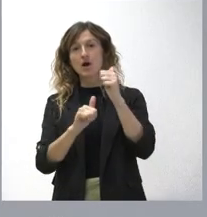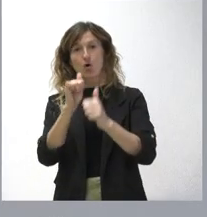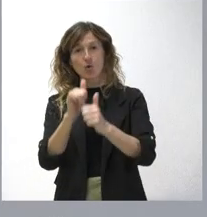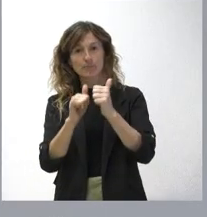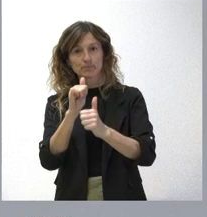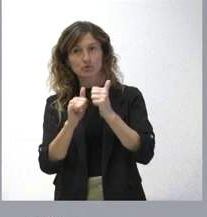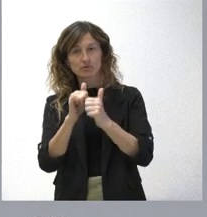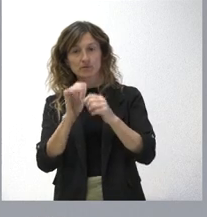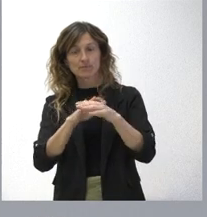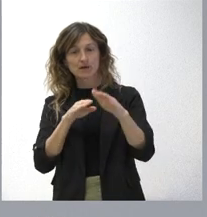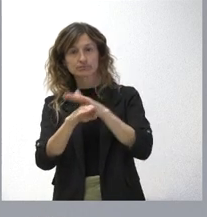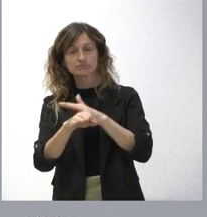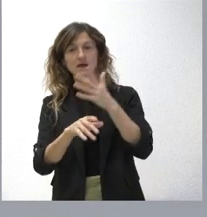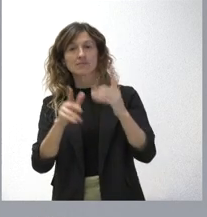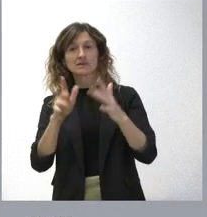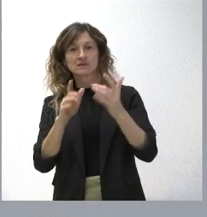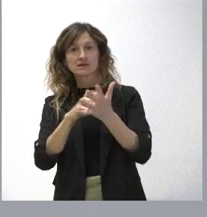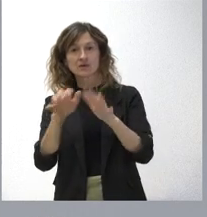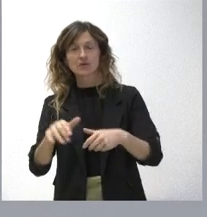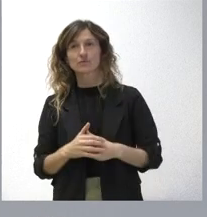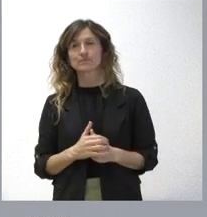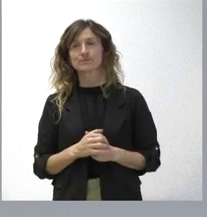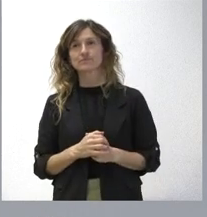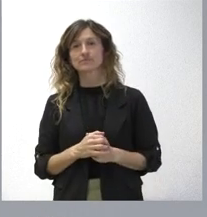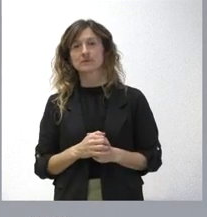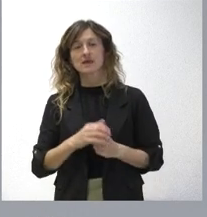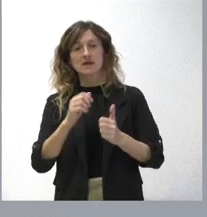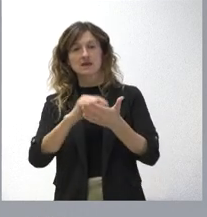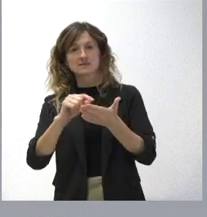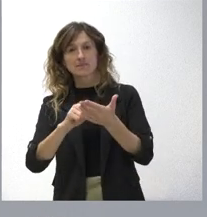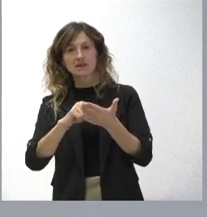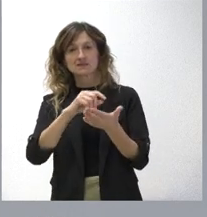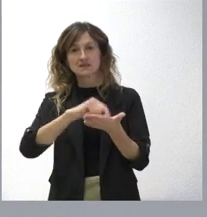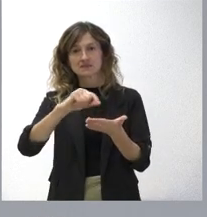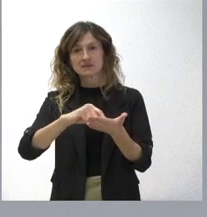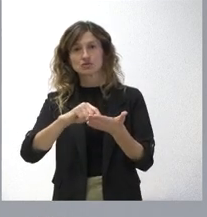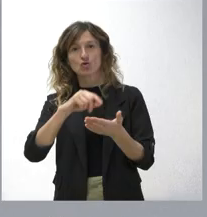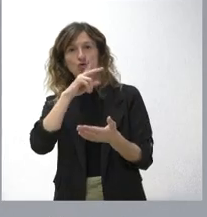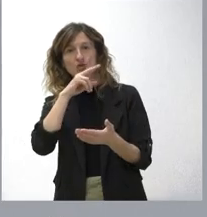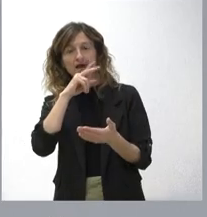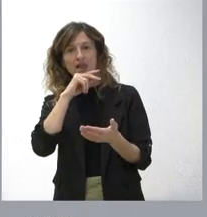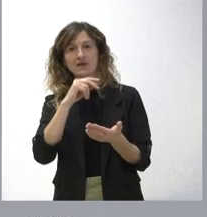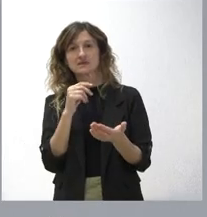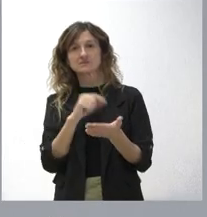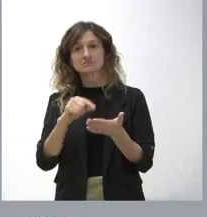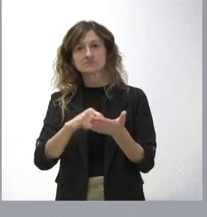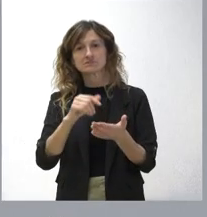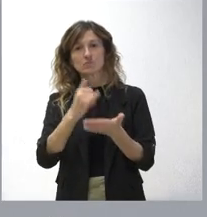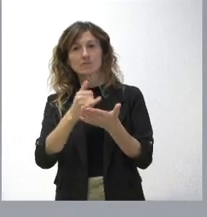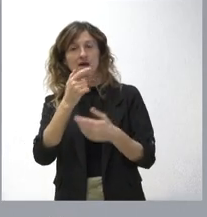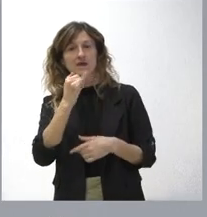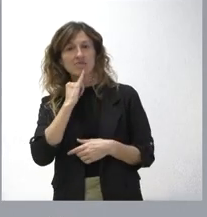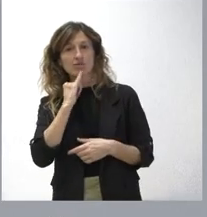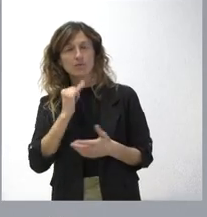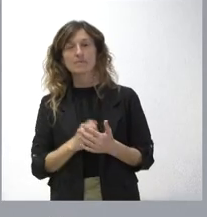a la Administración autonómica. Exámenes escritos, orales, pruebas físicas, pruebas de idiomas. También la